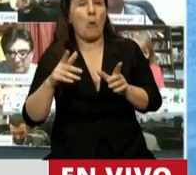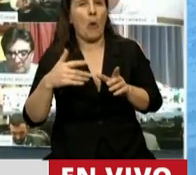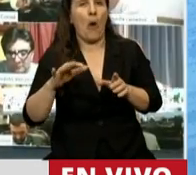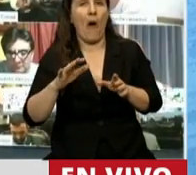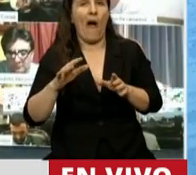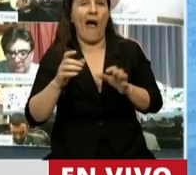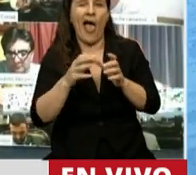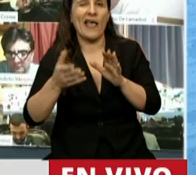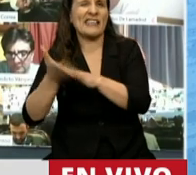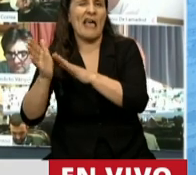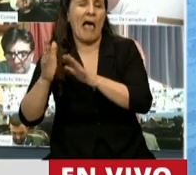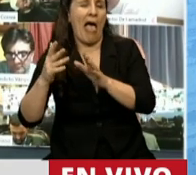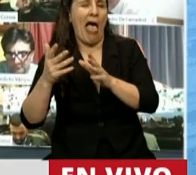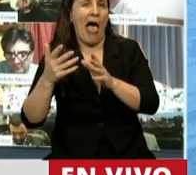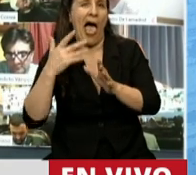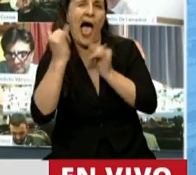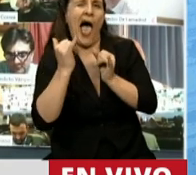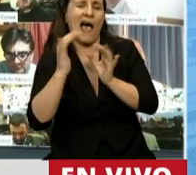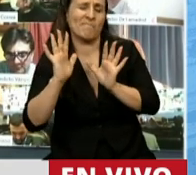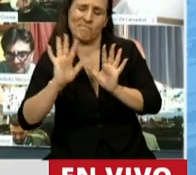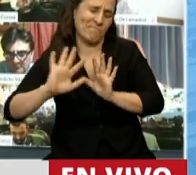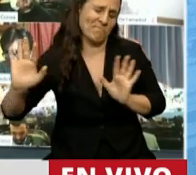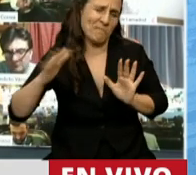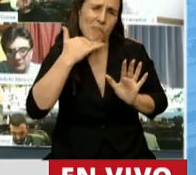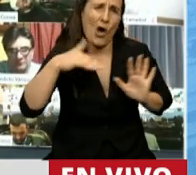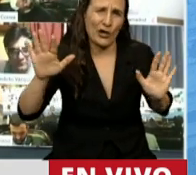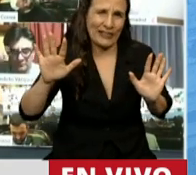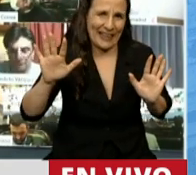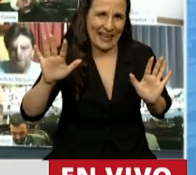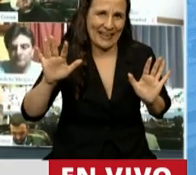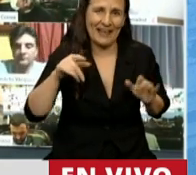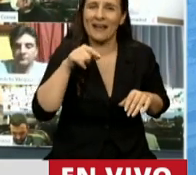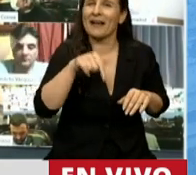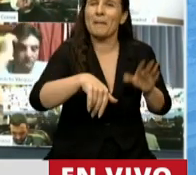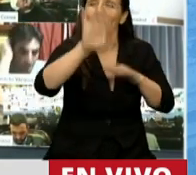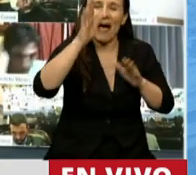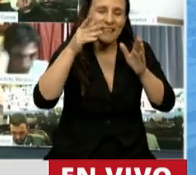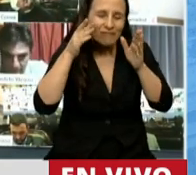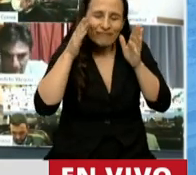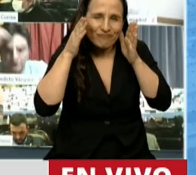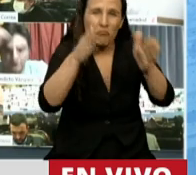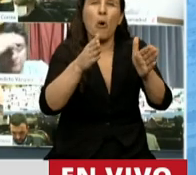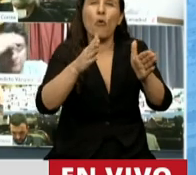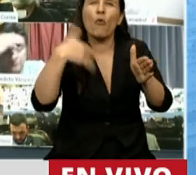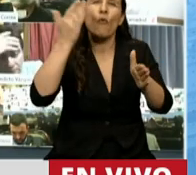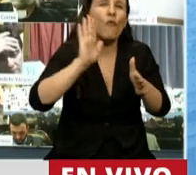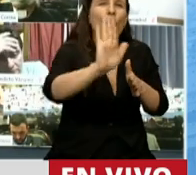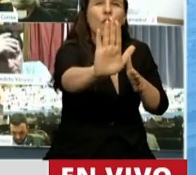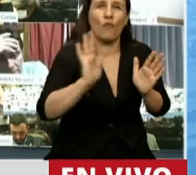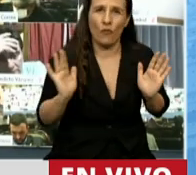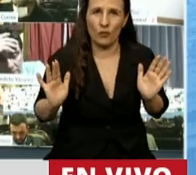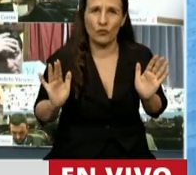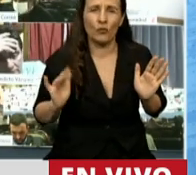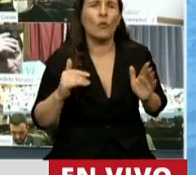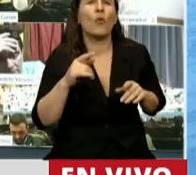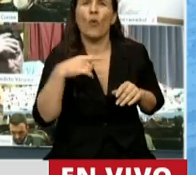durante la sesión más de una vez. Solamente pensando en lo que tenemos por delante, lo que ya hemos batallado en